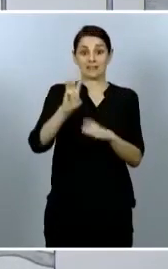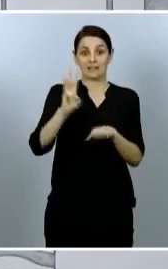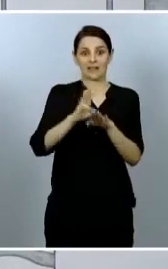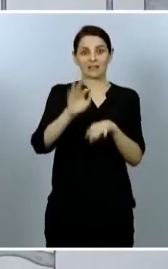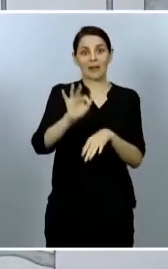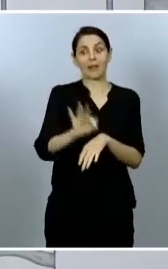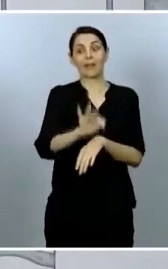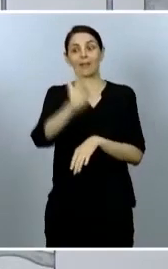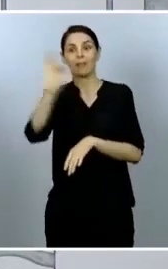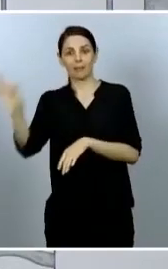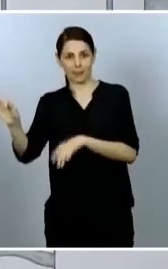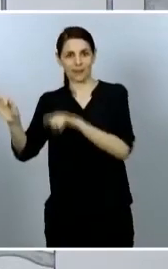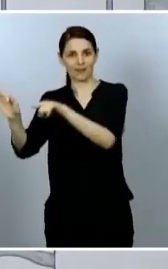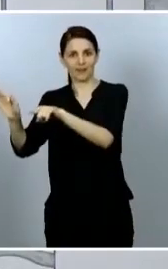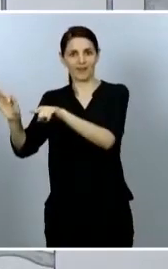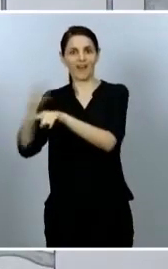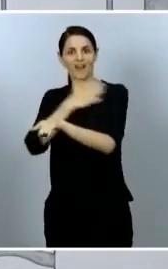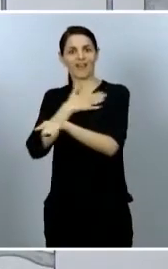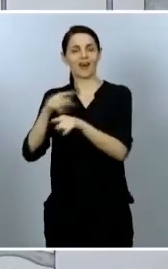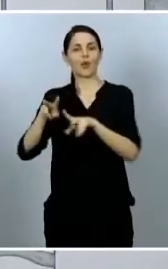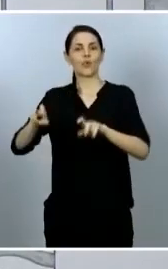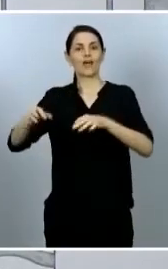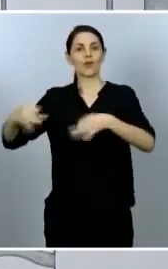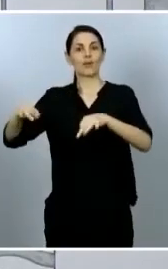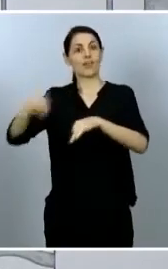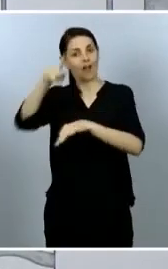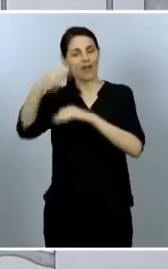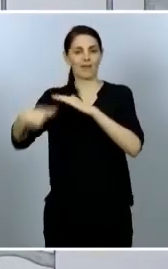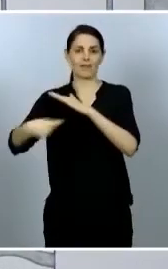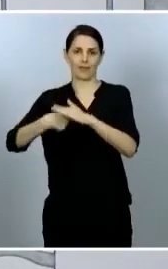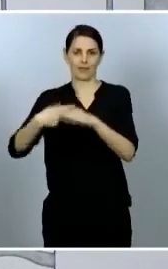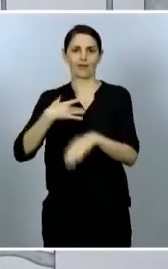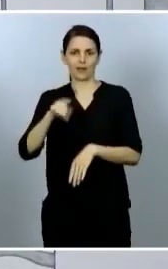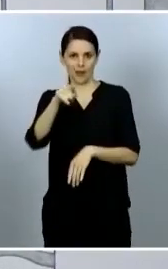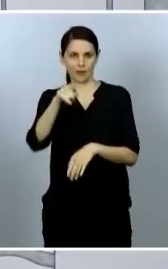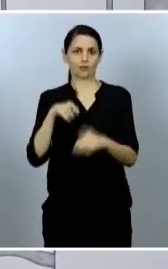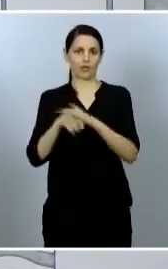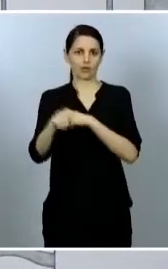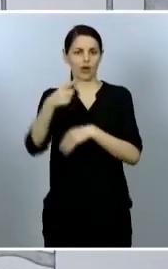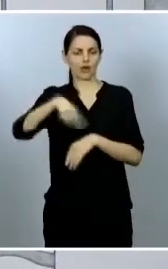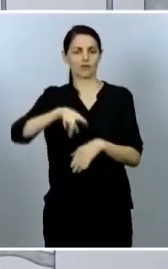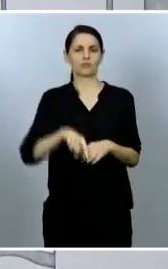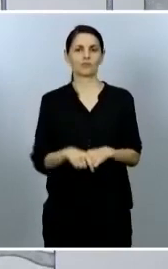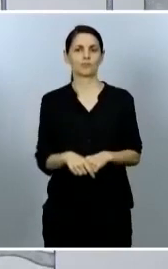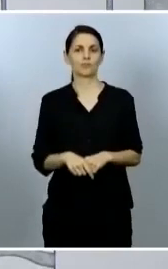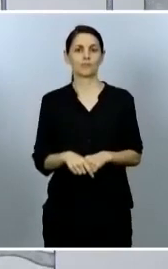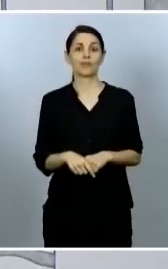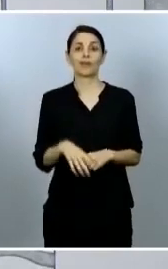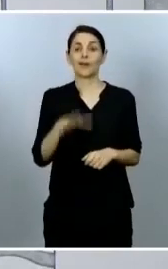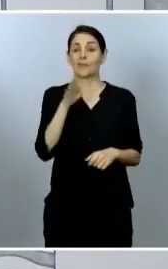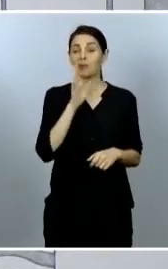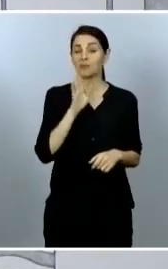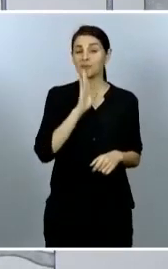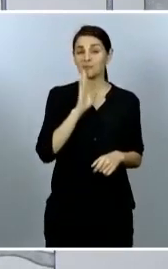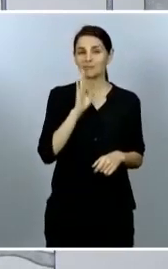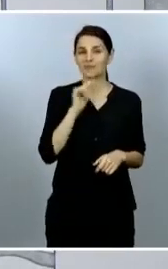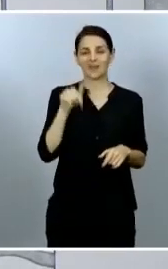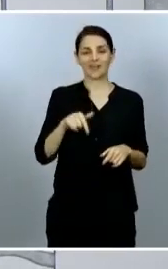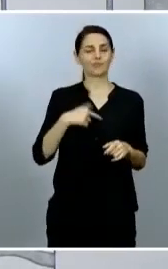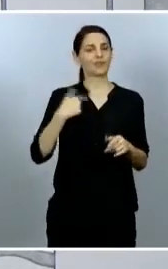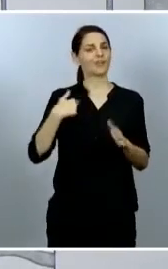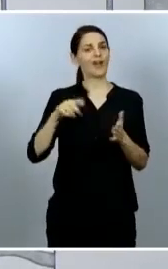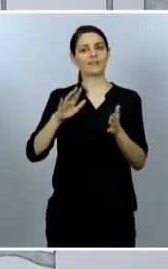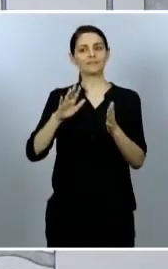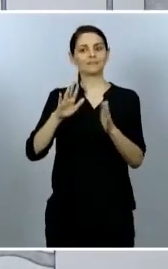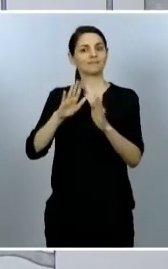epidemiológicos. Por eso les decía que estamos afrontando de esta manera la recta final de una desescalada que nos permitirá